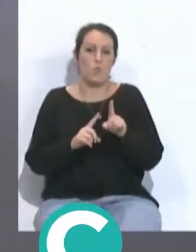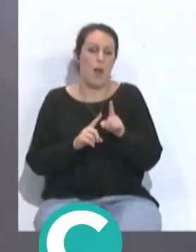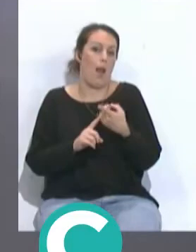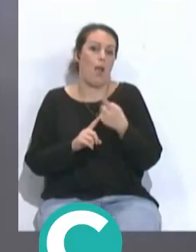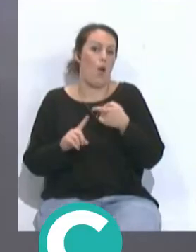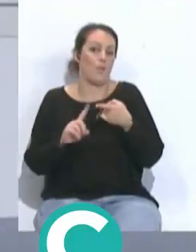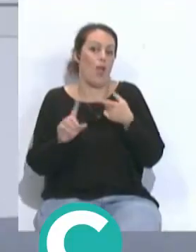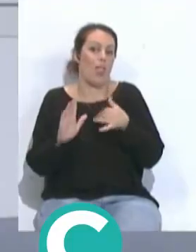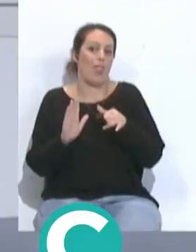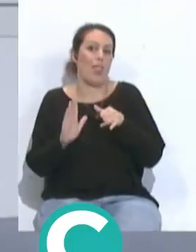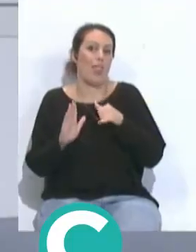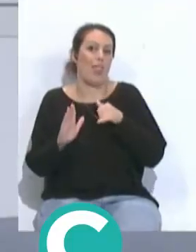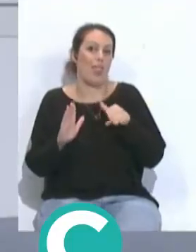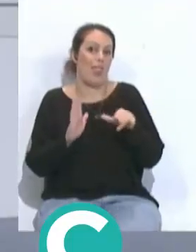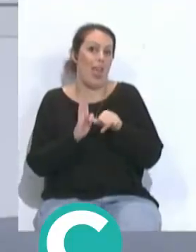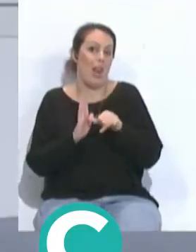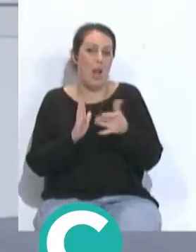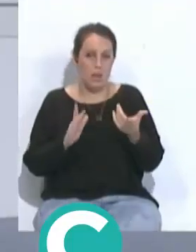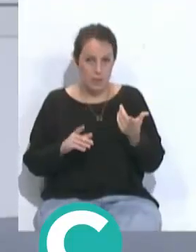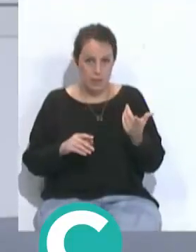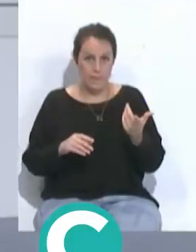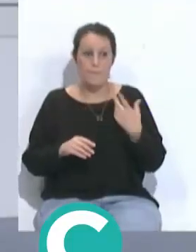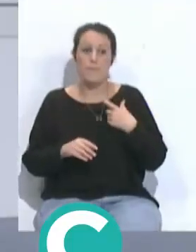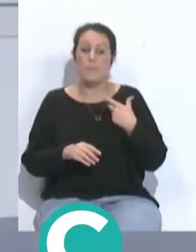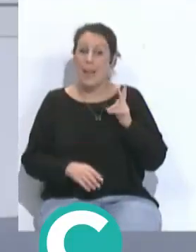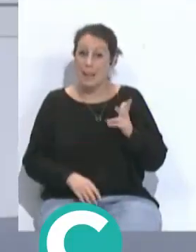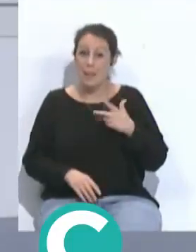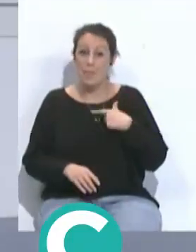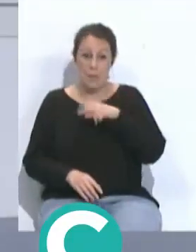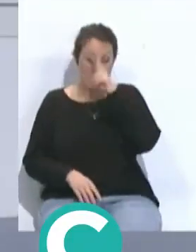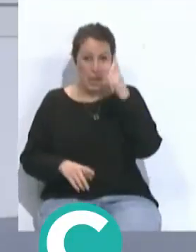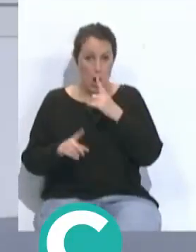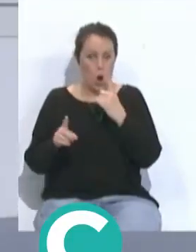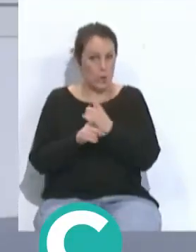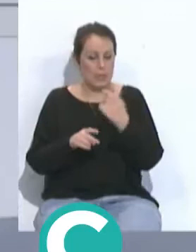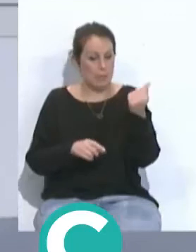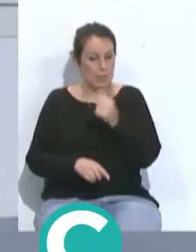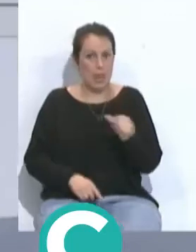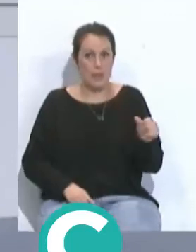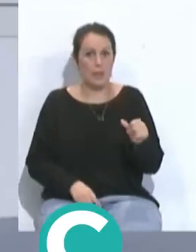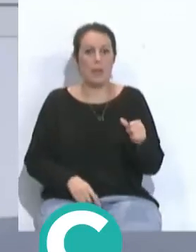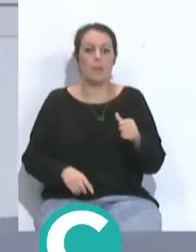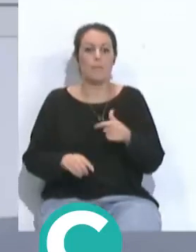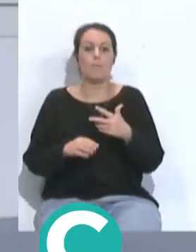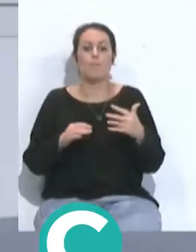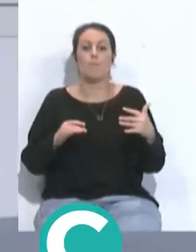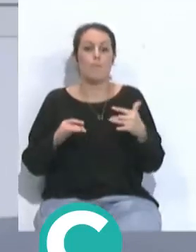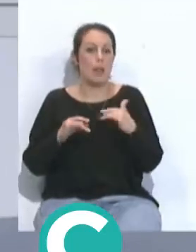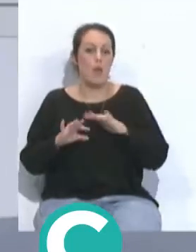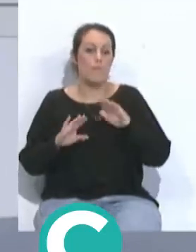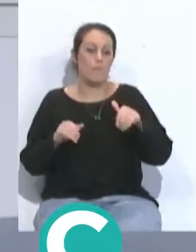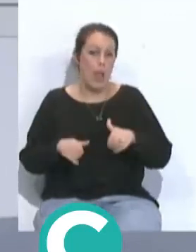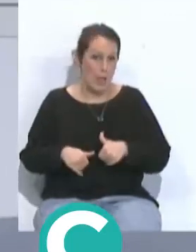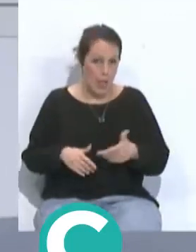claro es que resulta que hoy en día jugamos con todo el Getafe juega con el Madrid que tiene que la próxima semana la partida de vuelta del